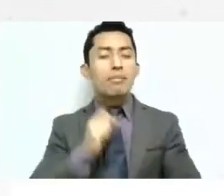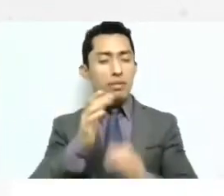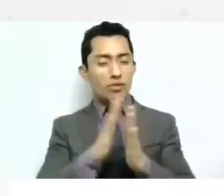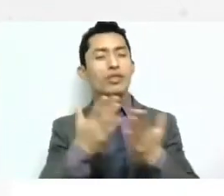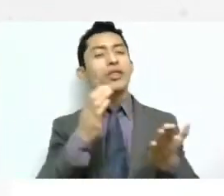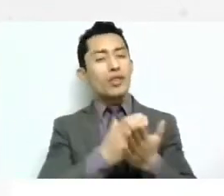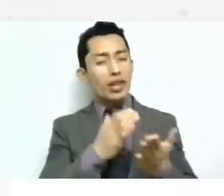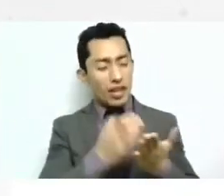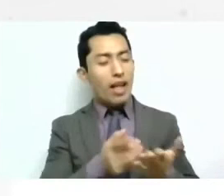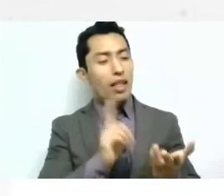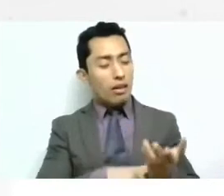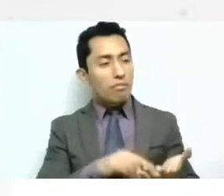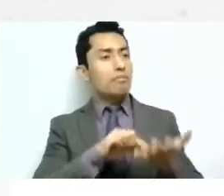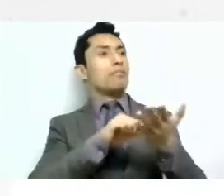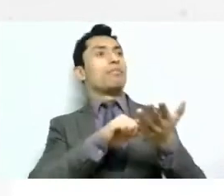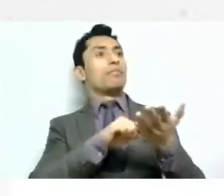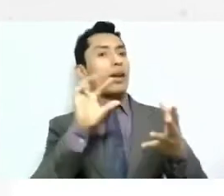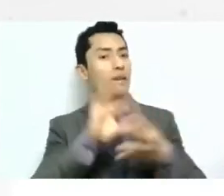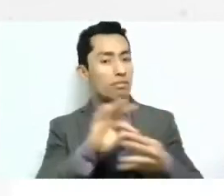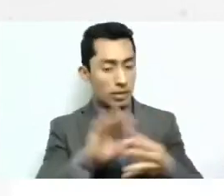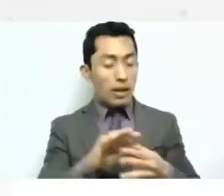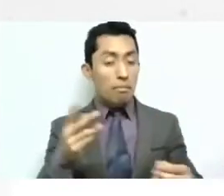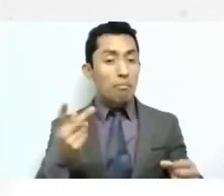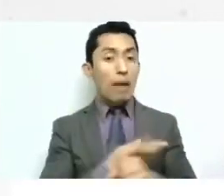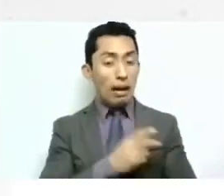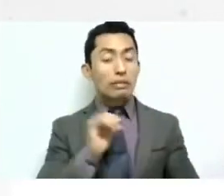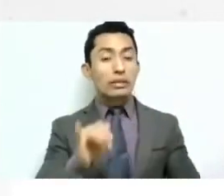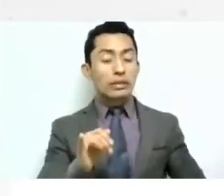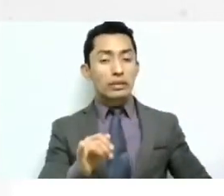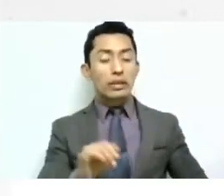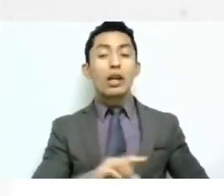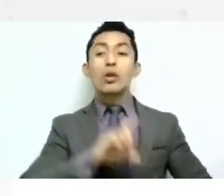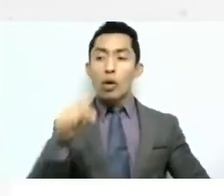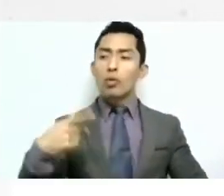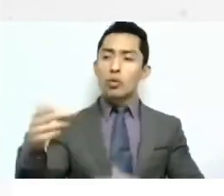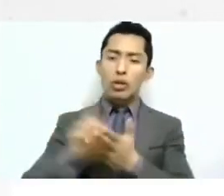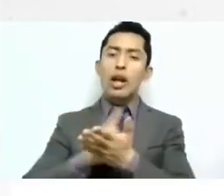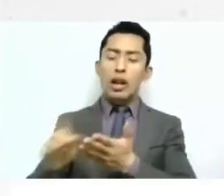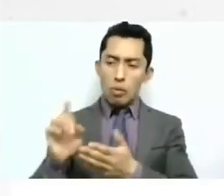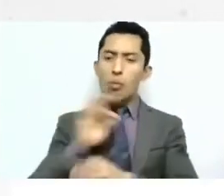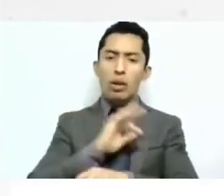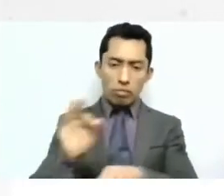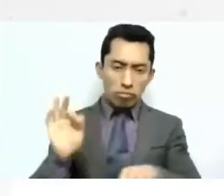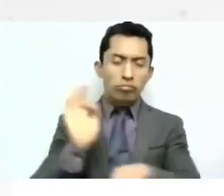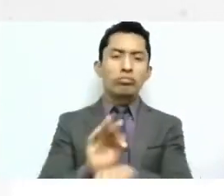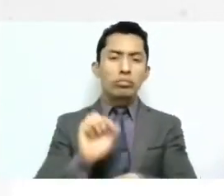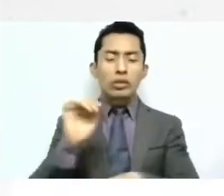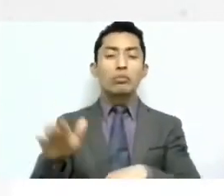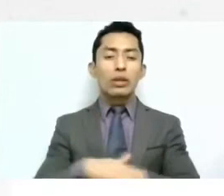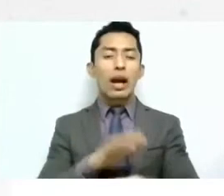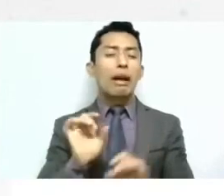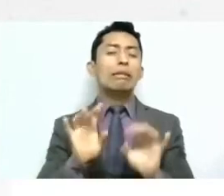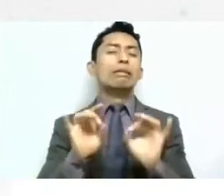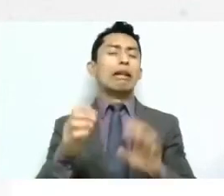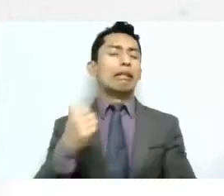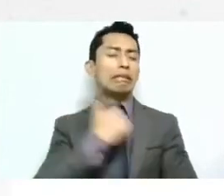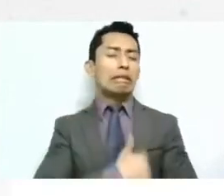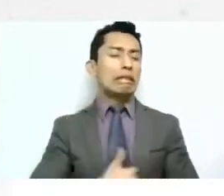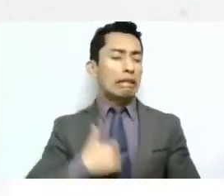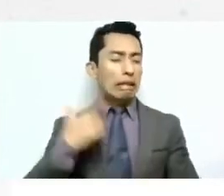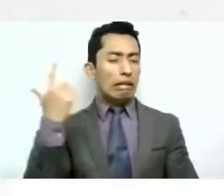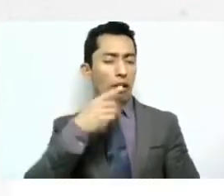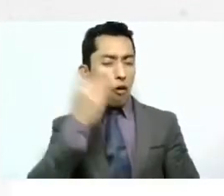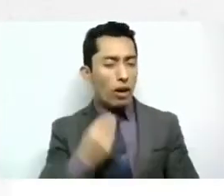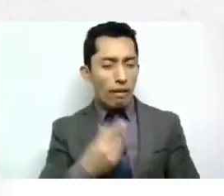no lo va diciendo ¿qué sucedió? ¿qué pasó? ¿cómo pudieron acceder a este derecho después de algo tan lamentable ¿no? pero que también